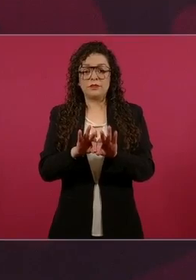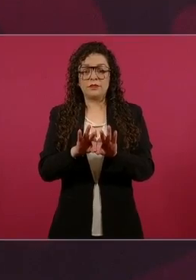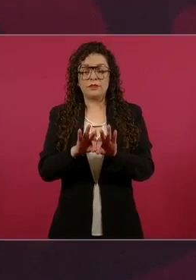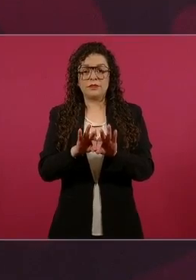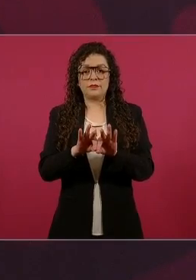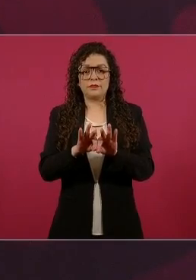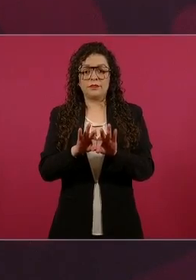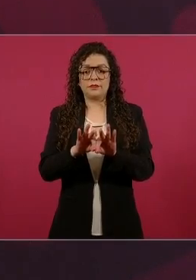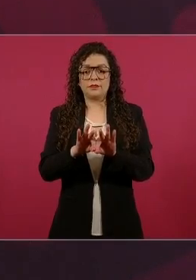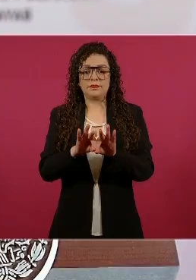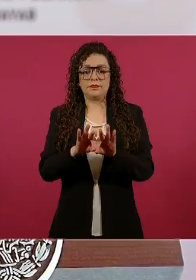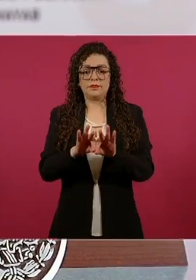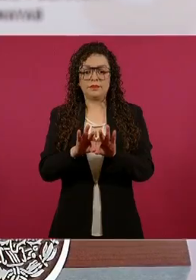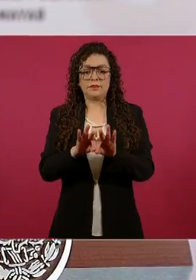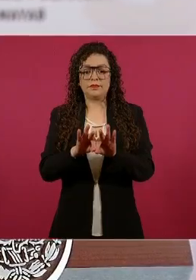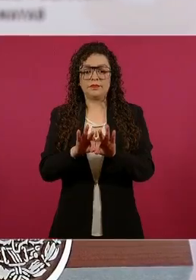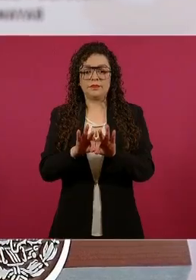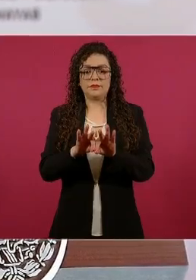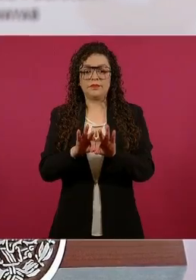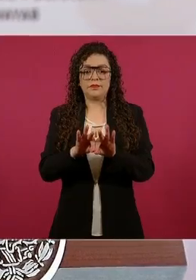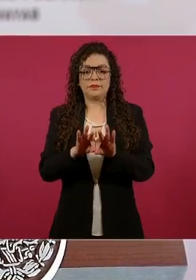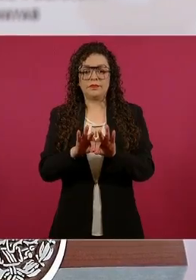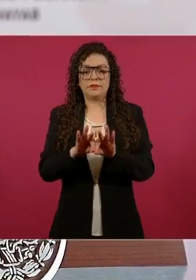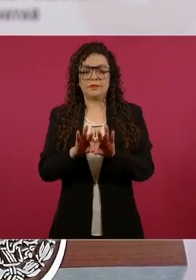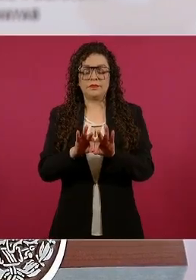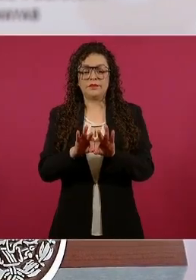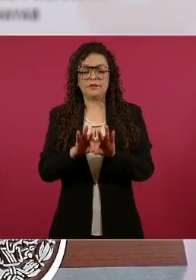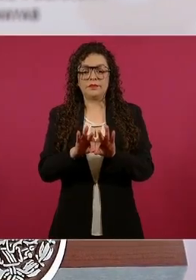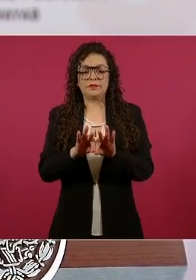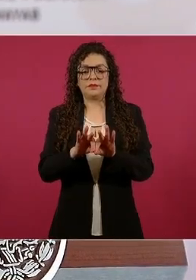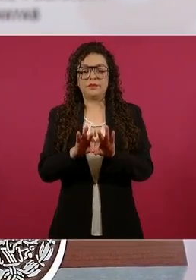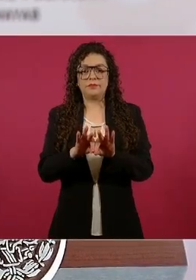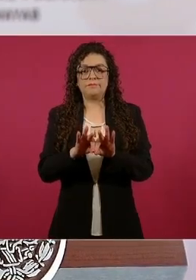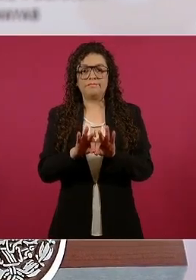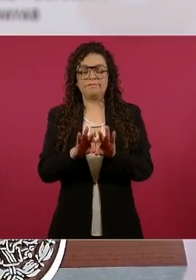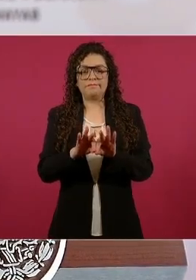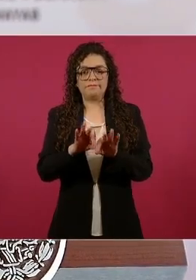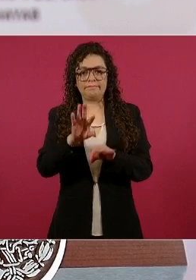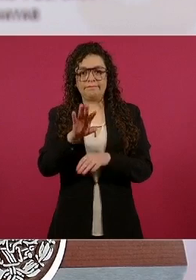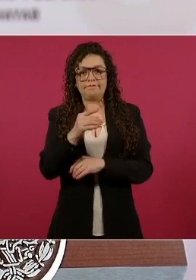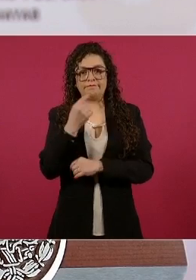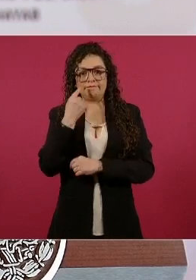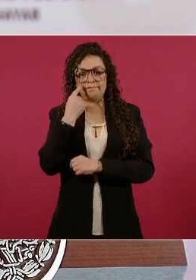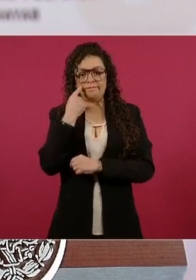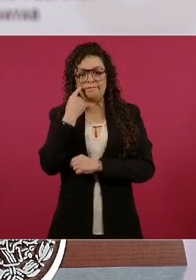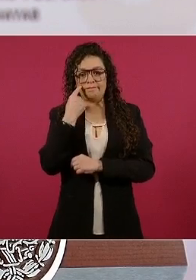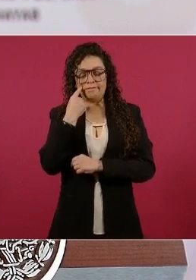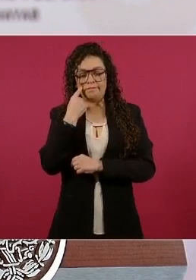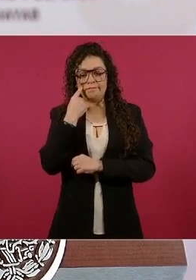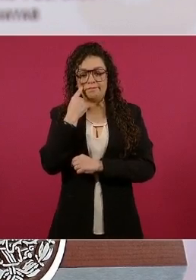contra de la doctrina